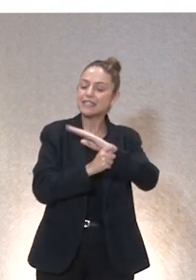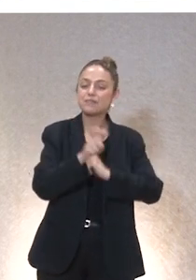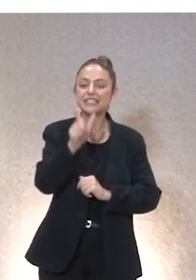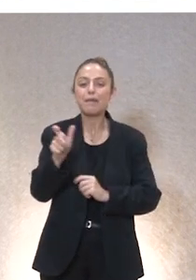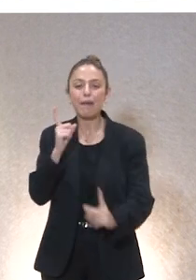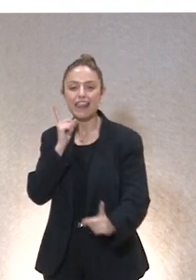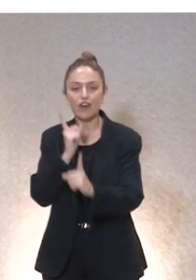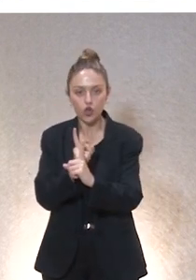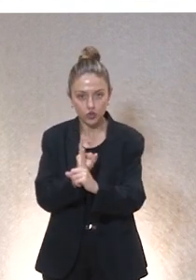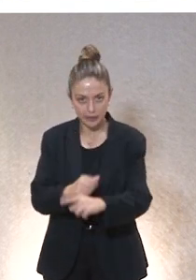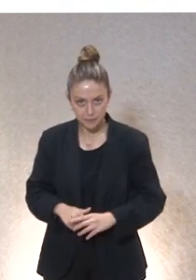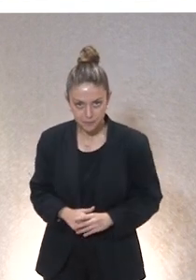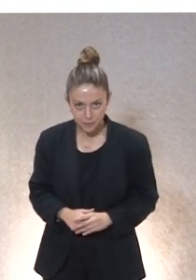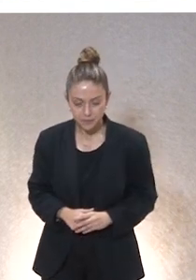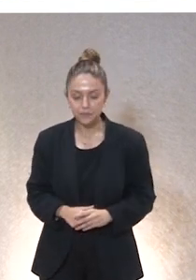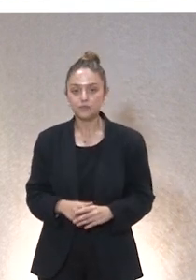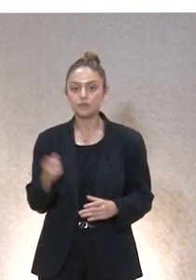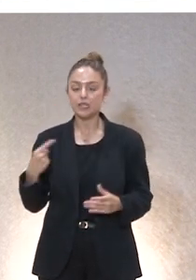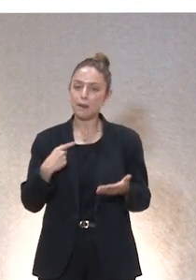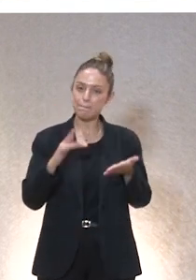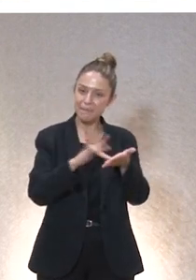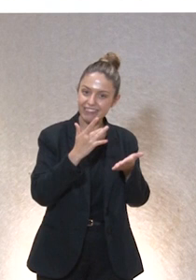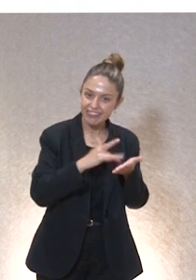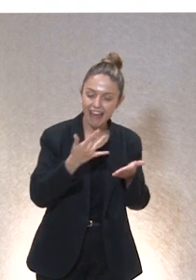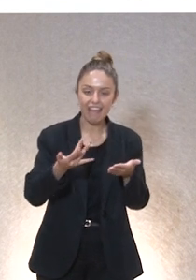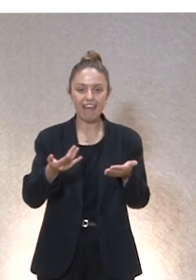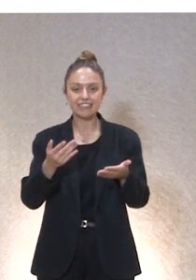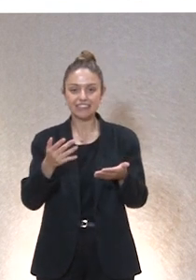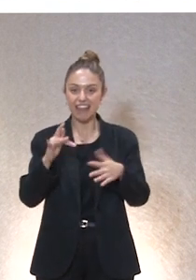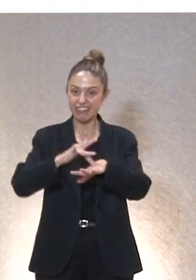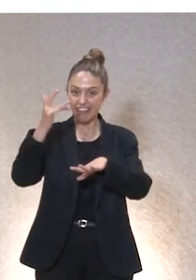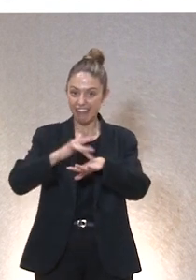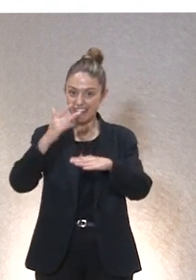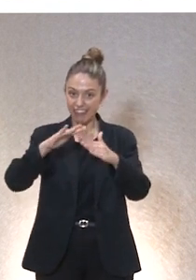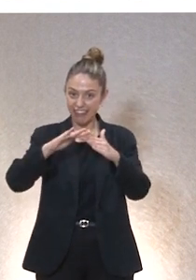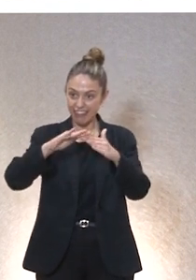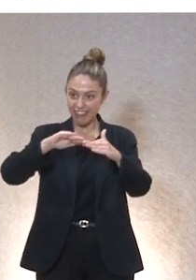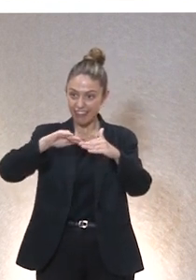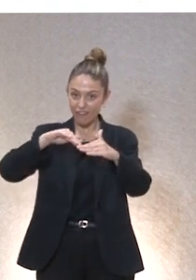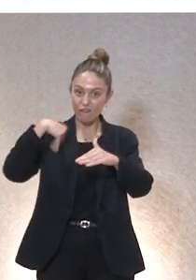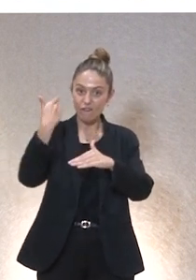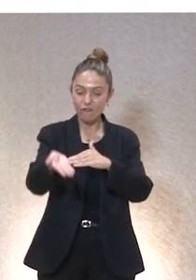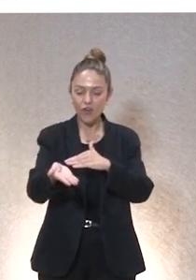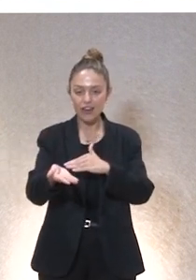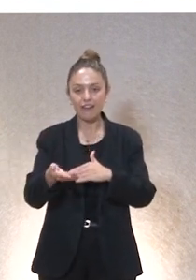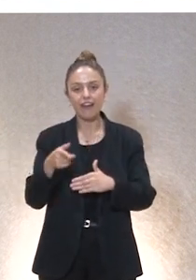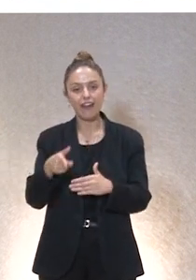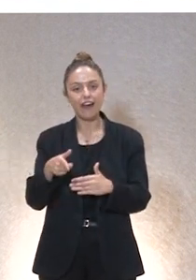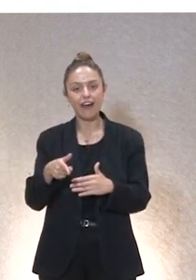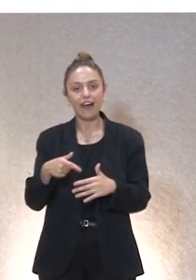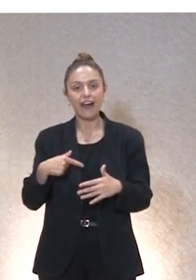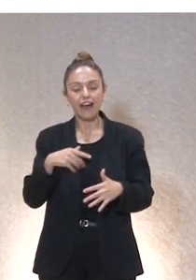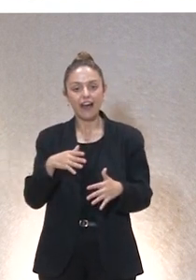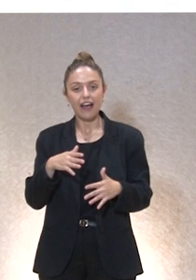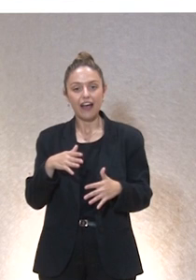detrás de las pantallas la digitalización hay un, podríamos decir, un jaque mate a lo que hasta ahora